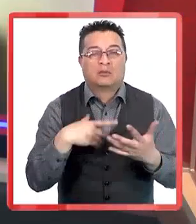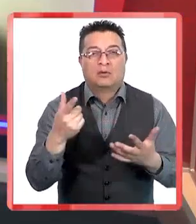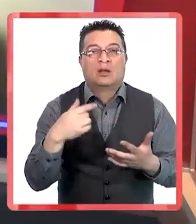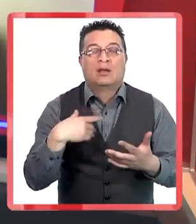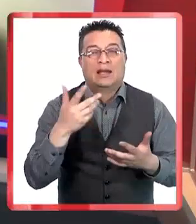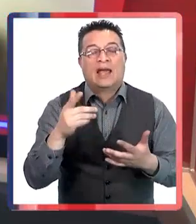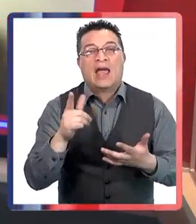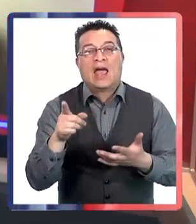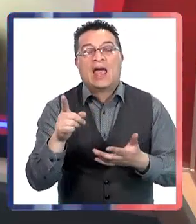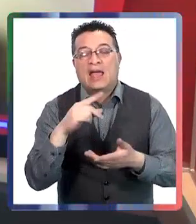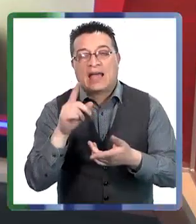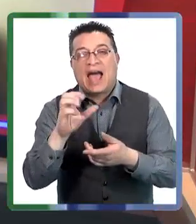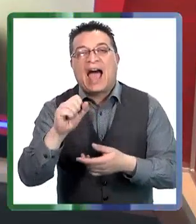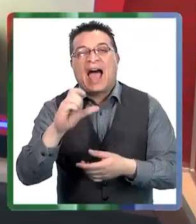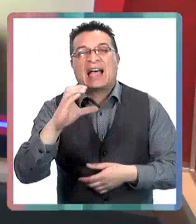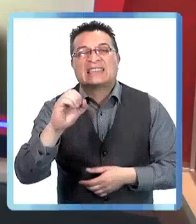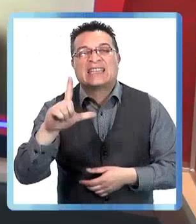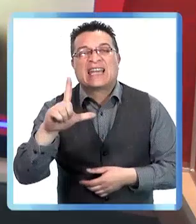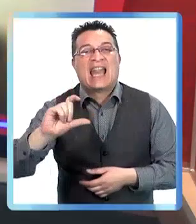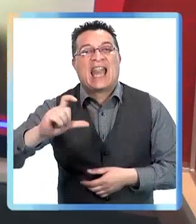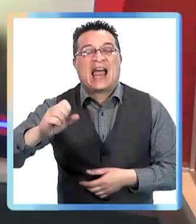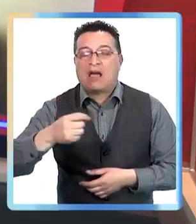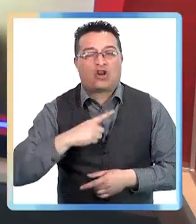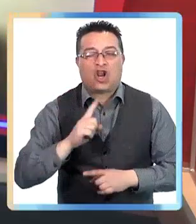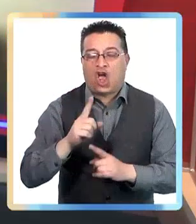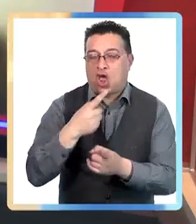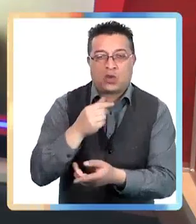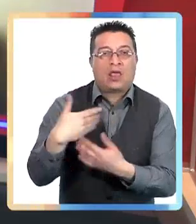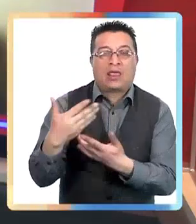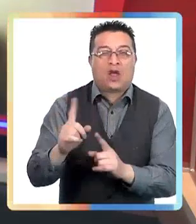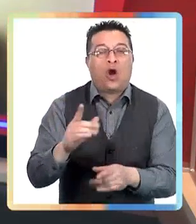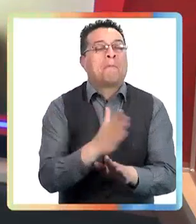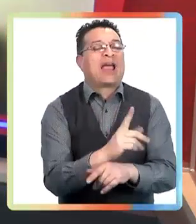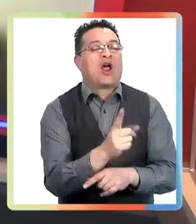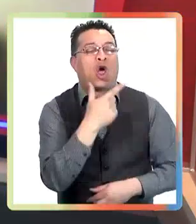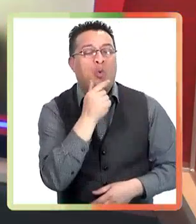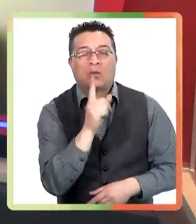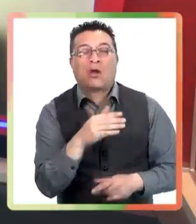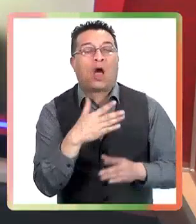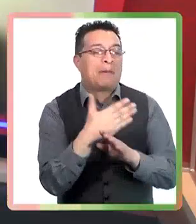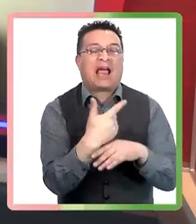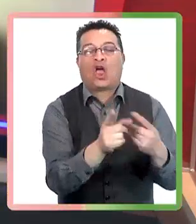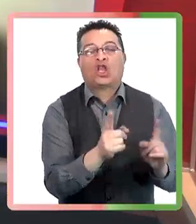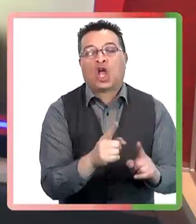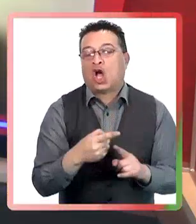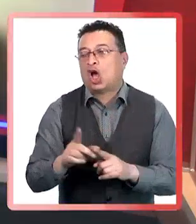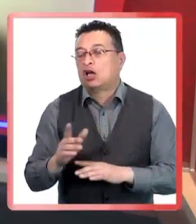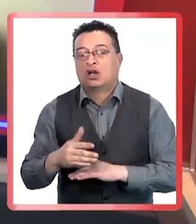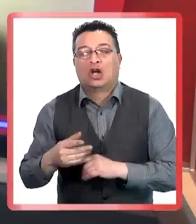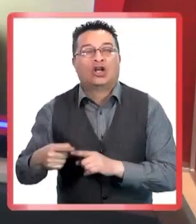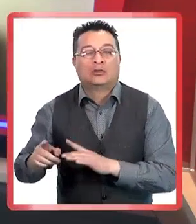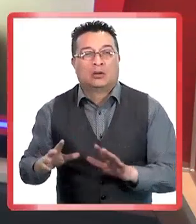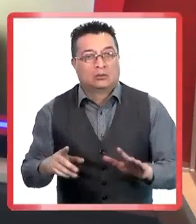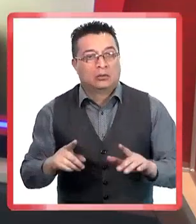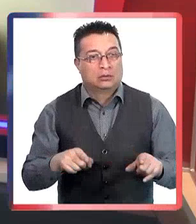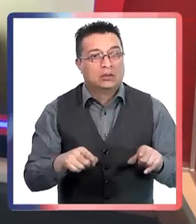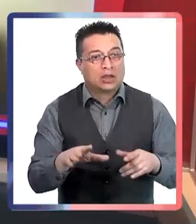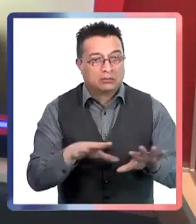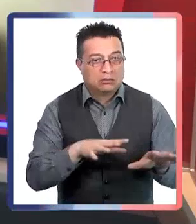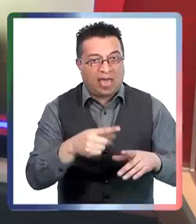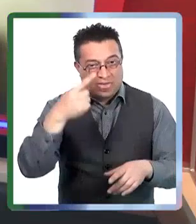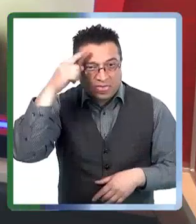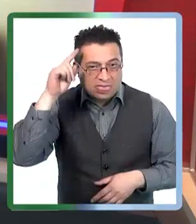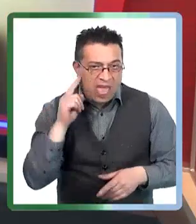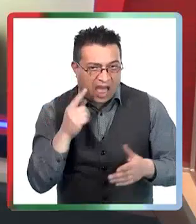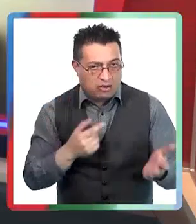cualquiera, la acelga. Entonces no le voy a dar nunca a mi hijo acelga. O no me gusta el pescado, entonces nunca le voy a dar pescado. Y en el